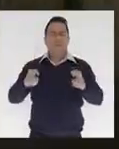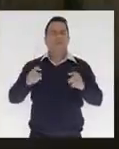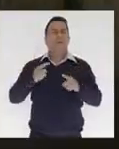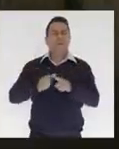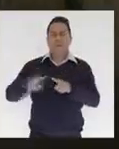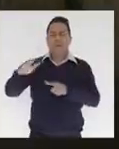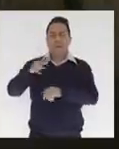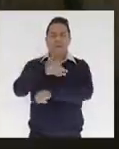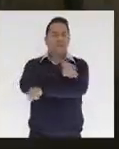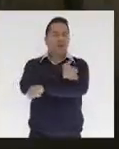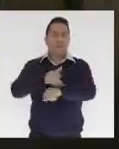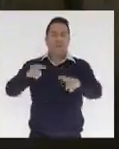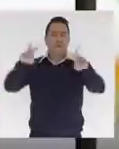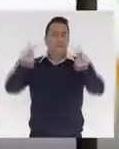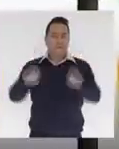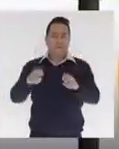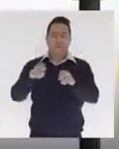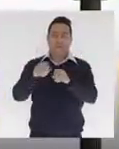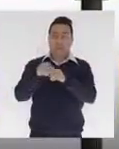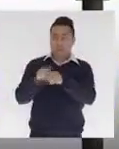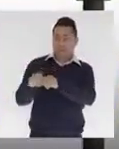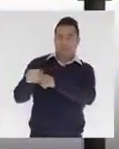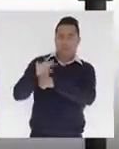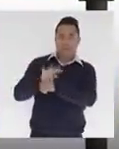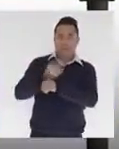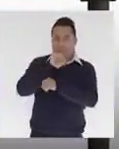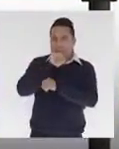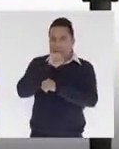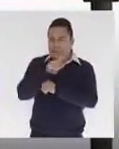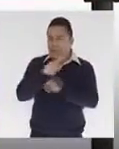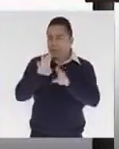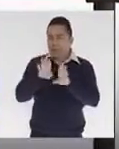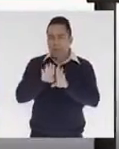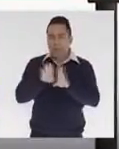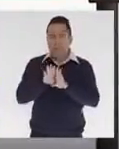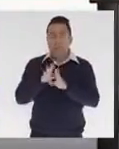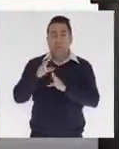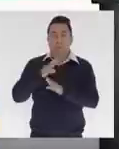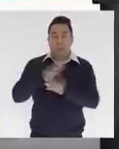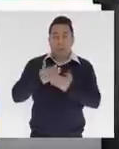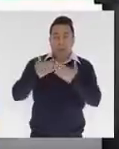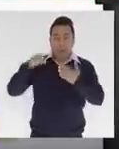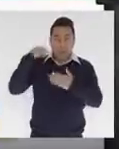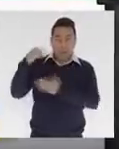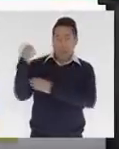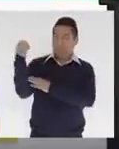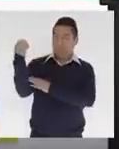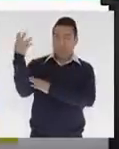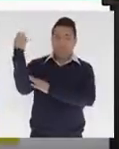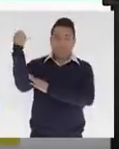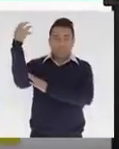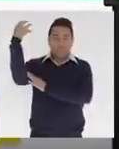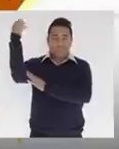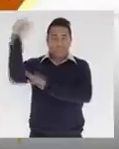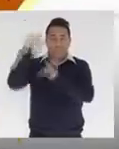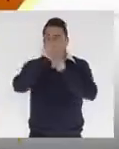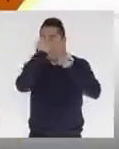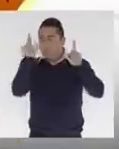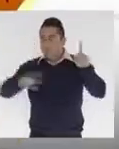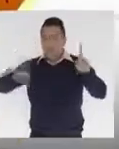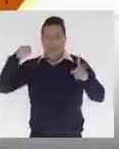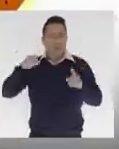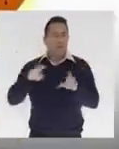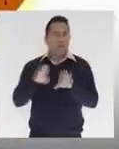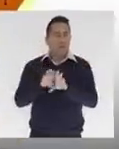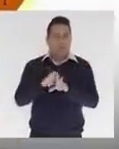relacionada con la pandemia, así como el estatus del semáforo epidemiológico nacional. Quiero